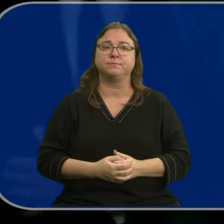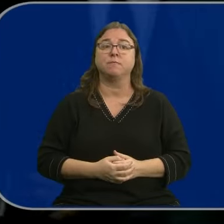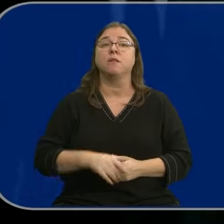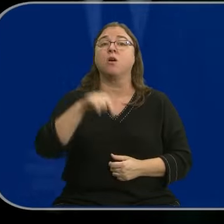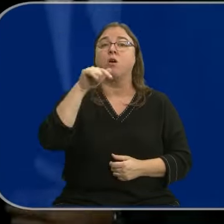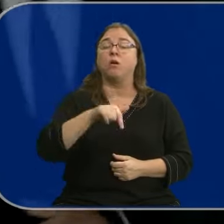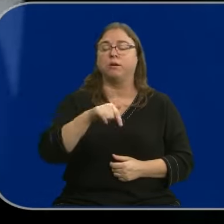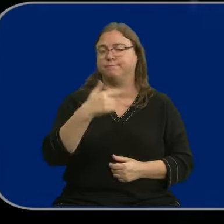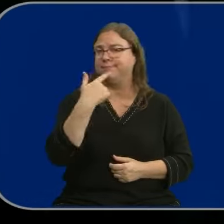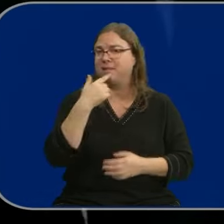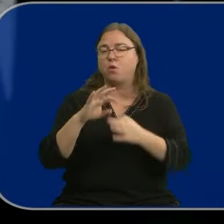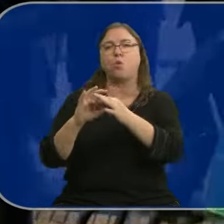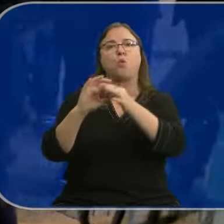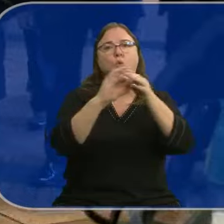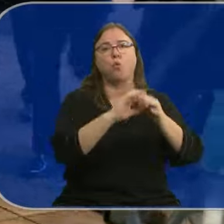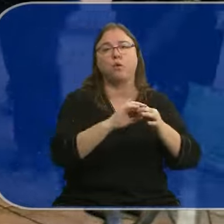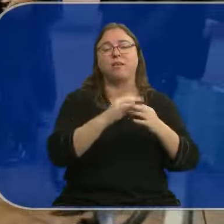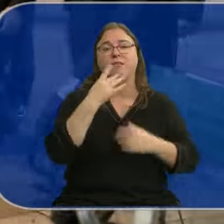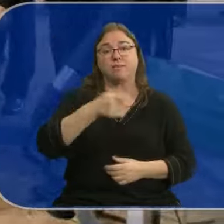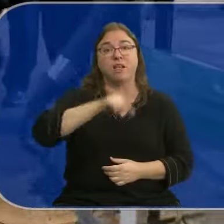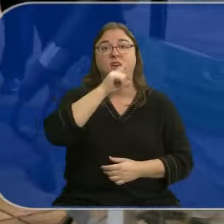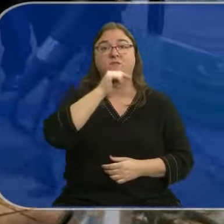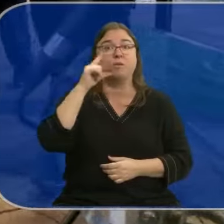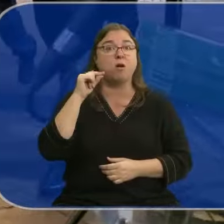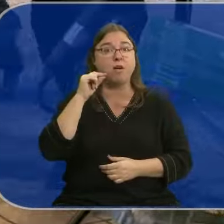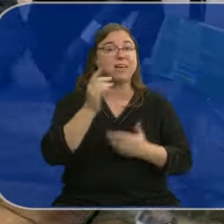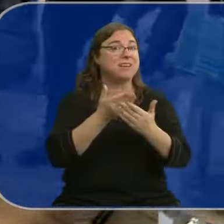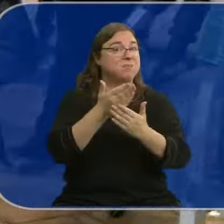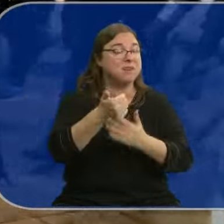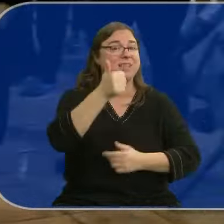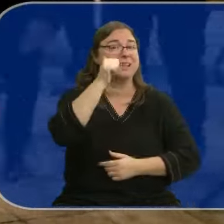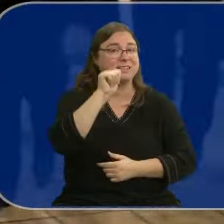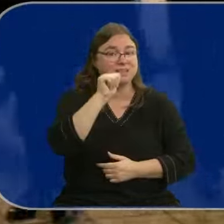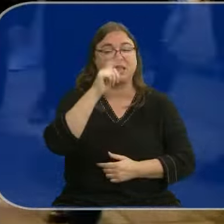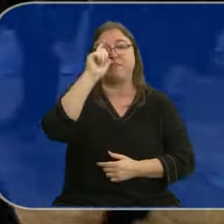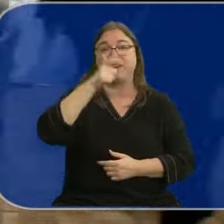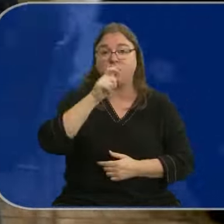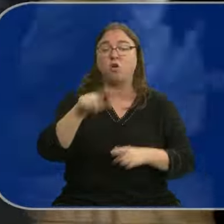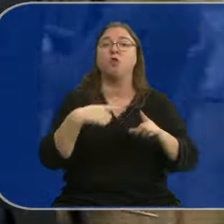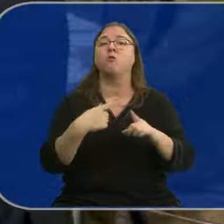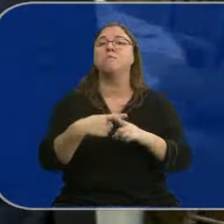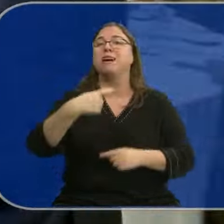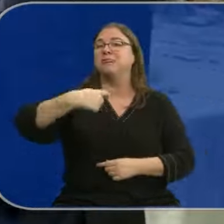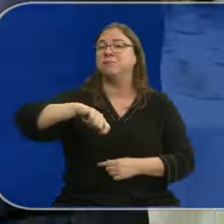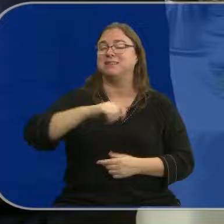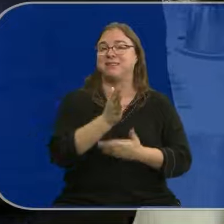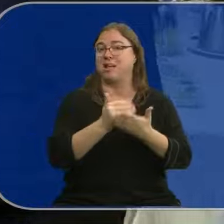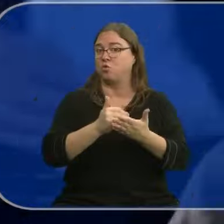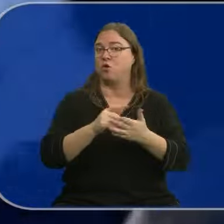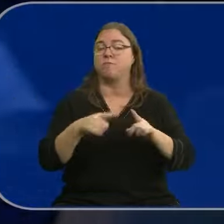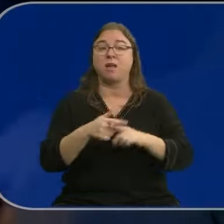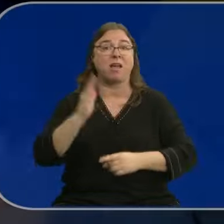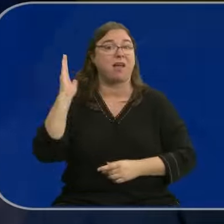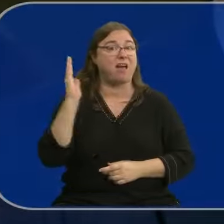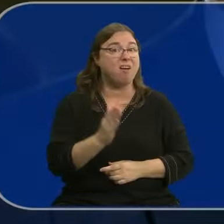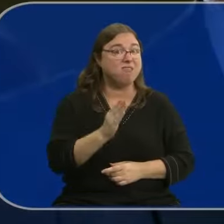Quien hoy ha hecho un llamamiento a la unidad es este hombre, Felipe González, que ha pedido a Pedro Sánchez, a Núñez Feijóo y a los presidentes autonómicos